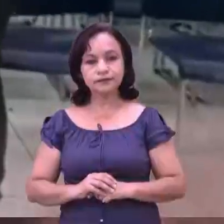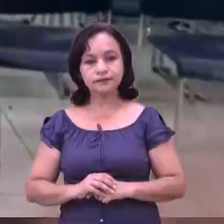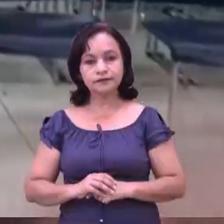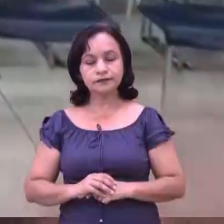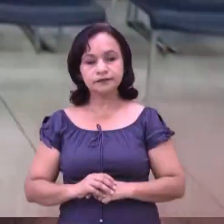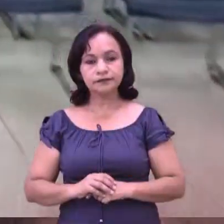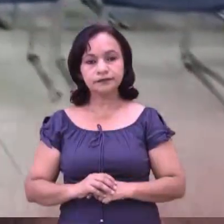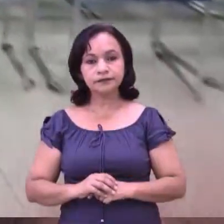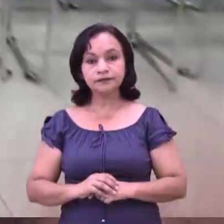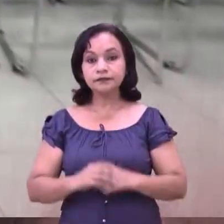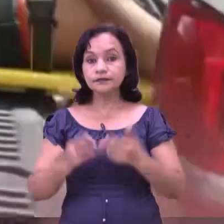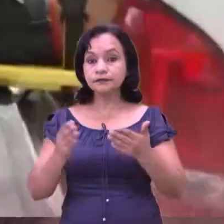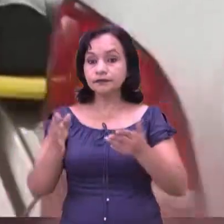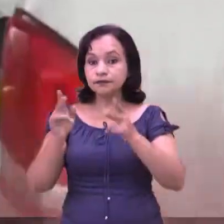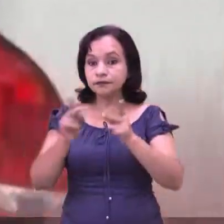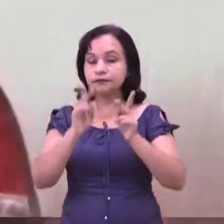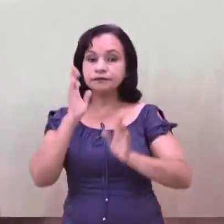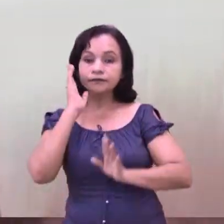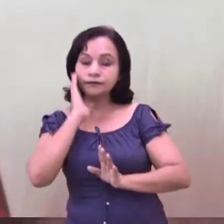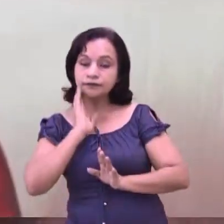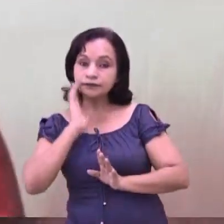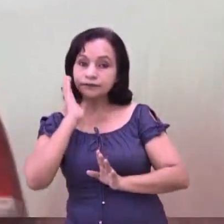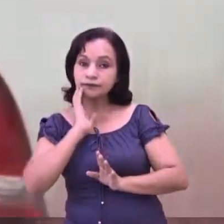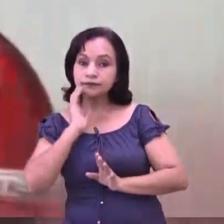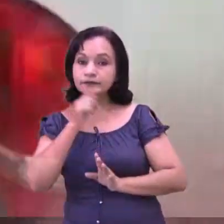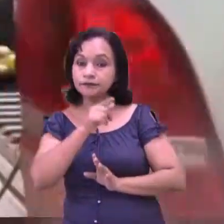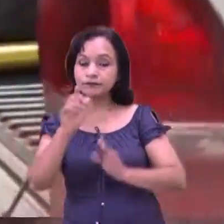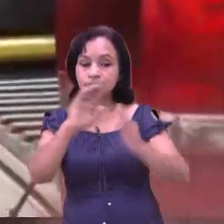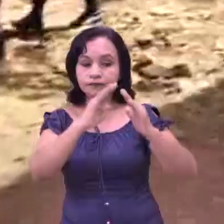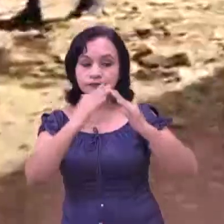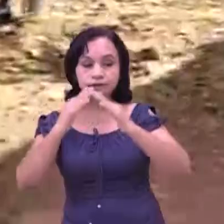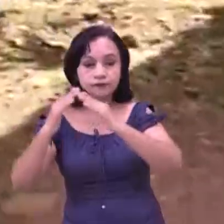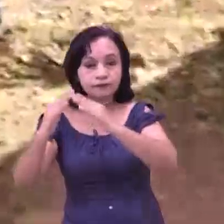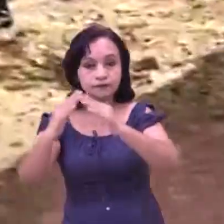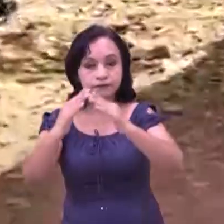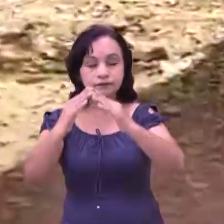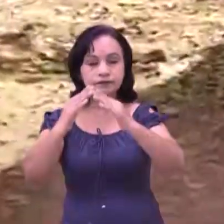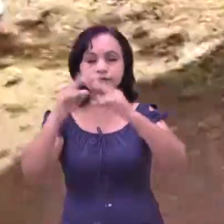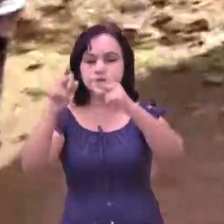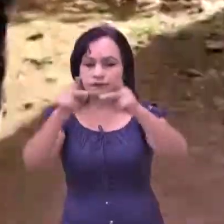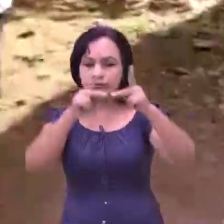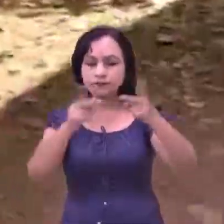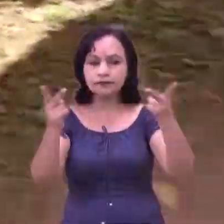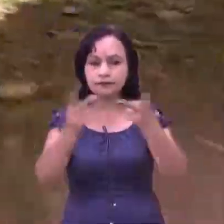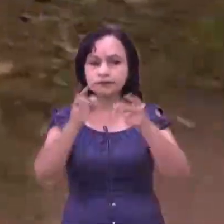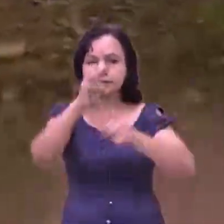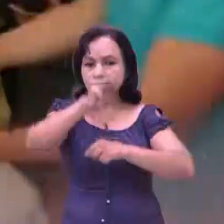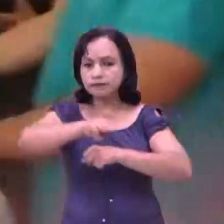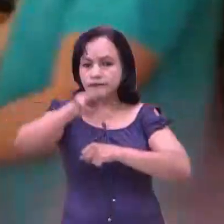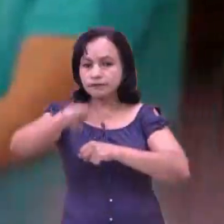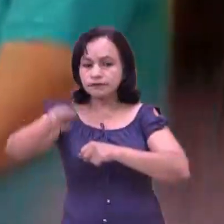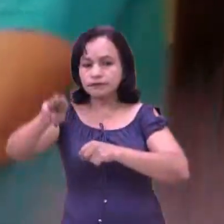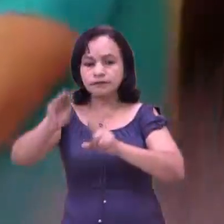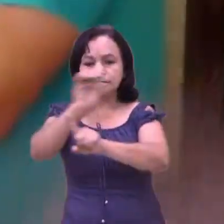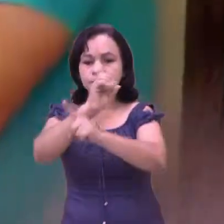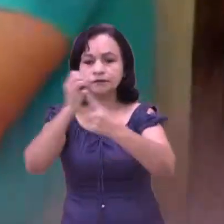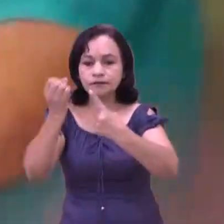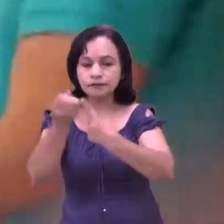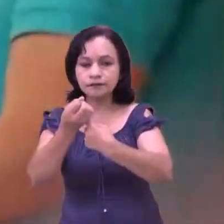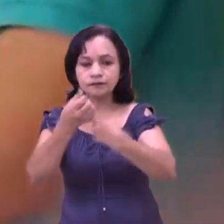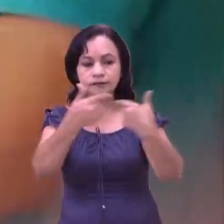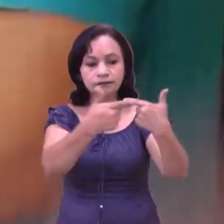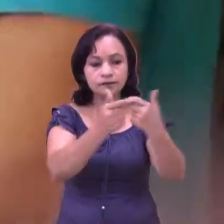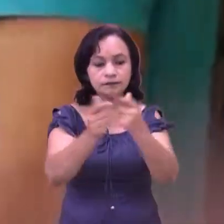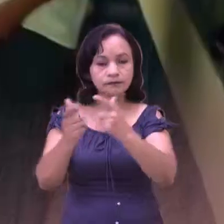Basadas en las experiencias, los barrios, comunidades y la misma comunidad ha fortalecido su organización en zonas donde se